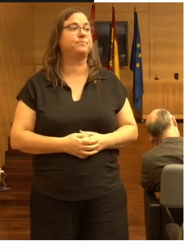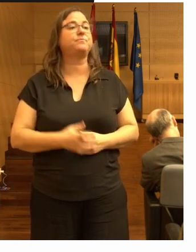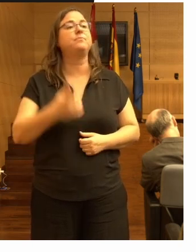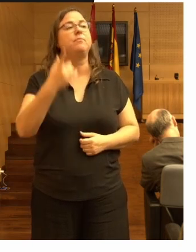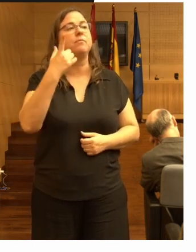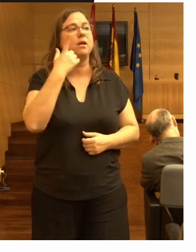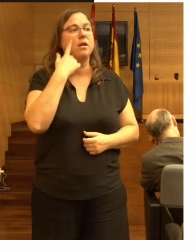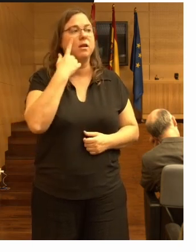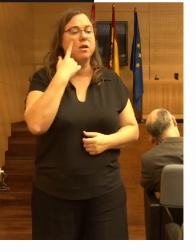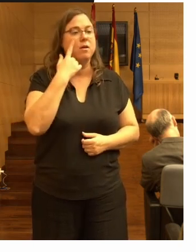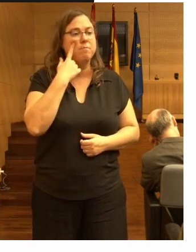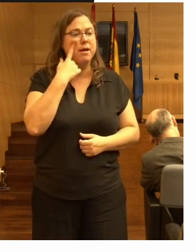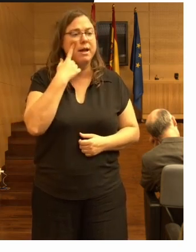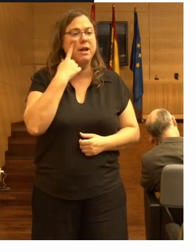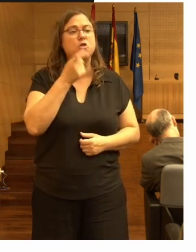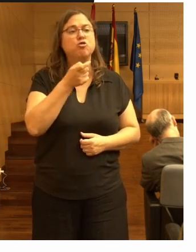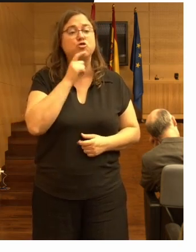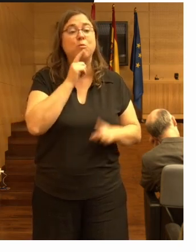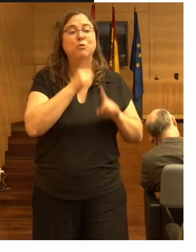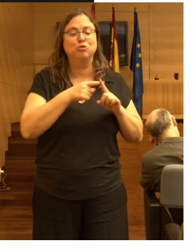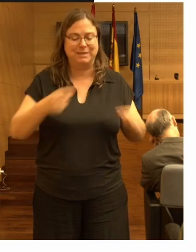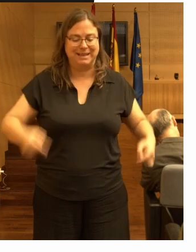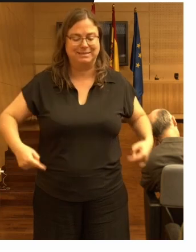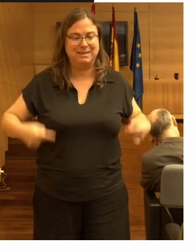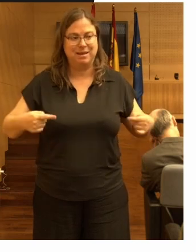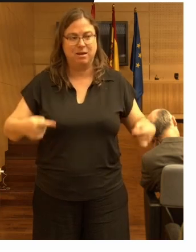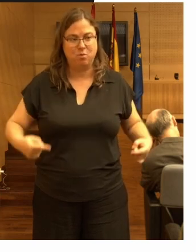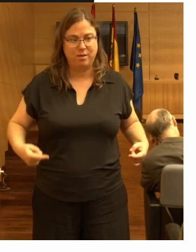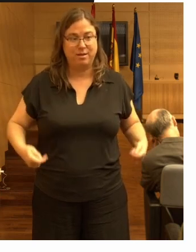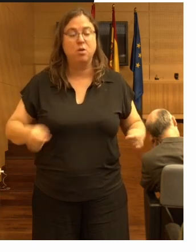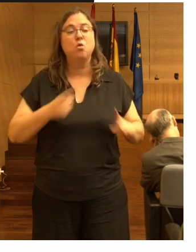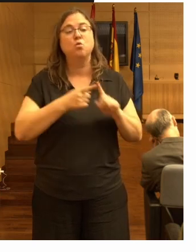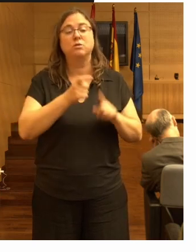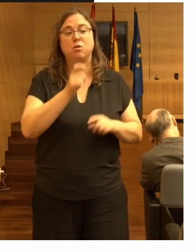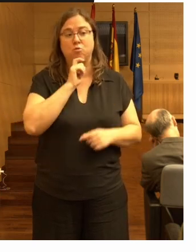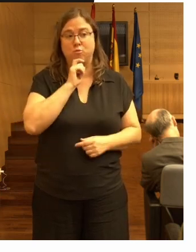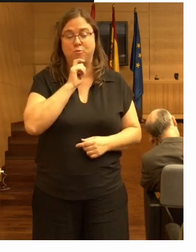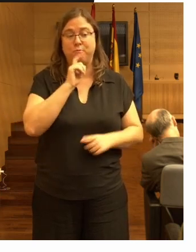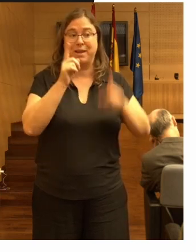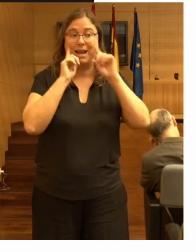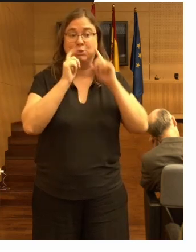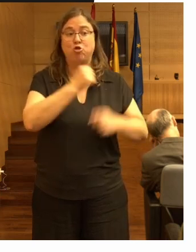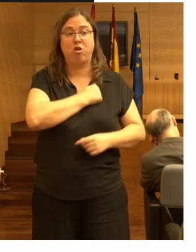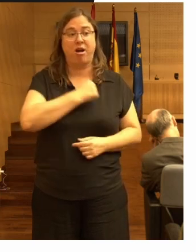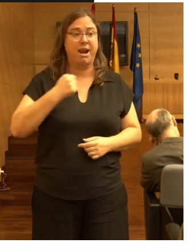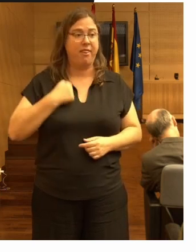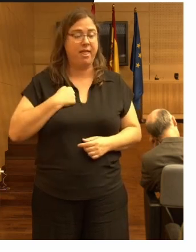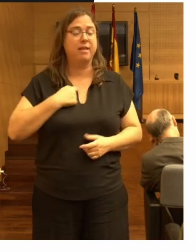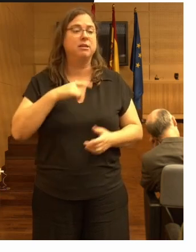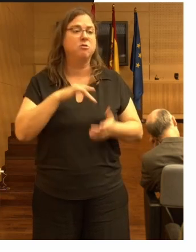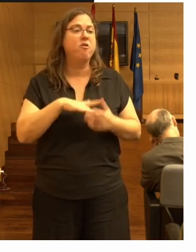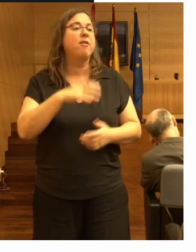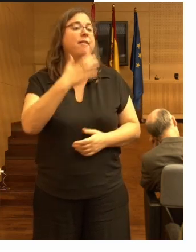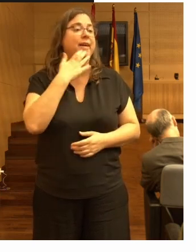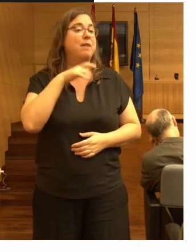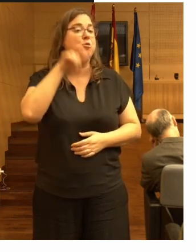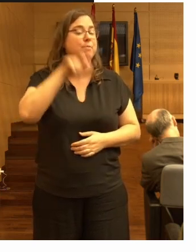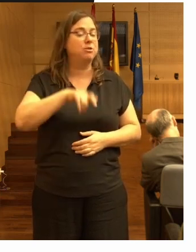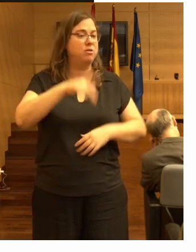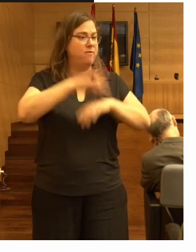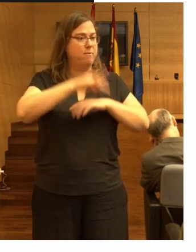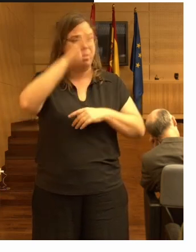usan las sillas de ruedas en Canadá tenemos ejemplos de personas con demencia